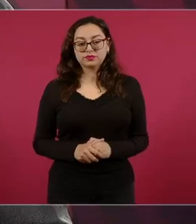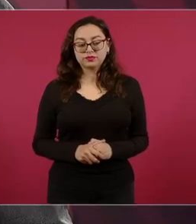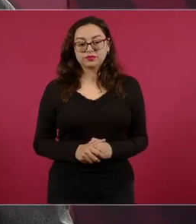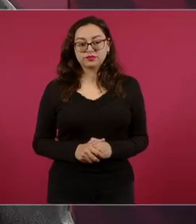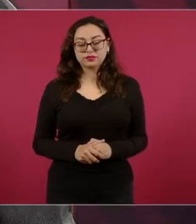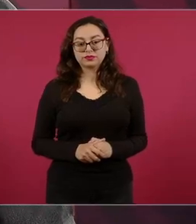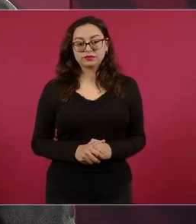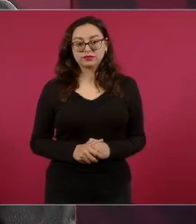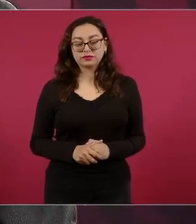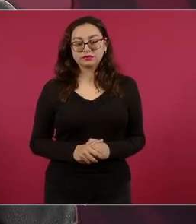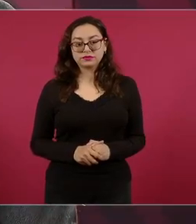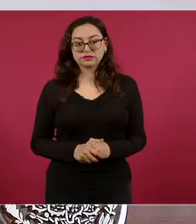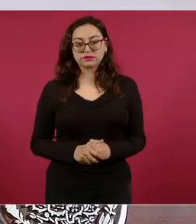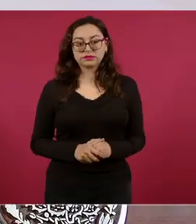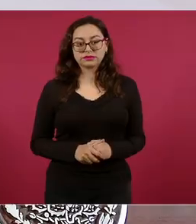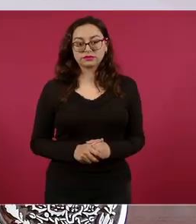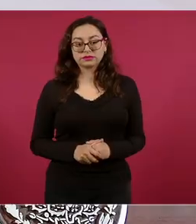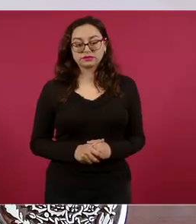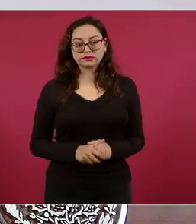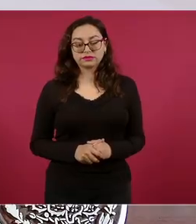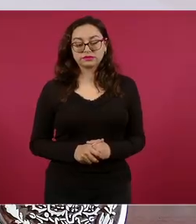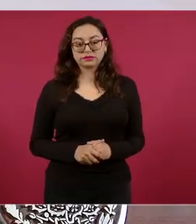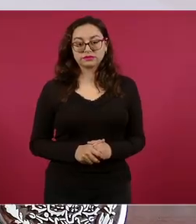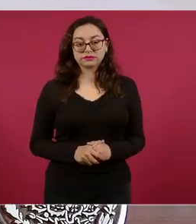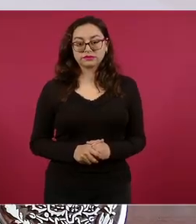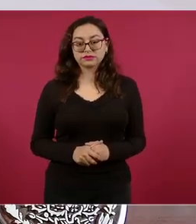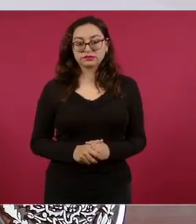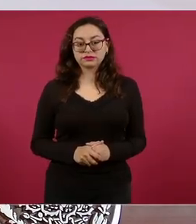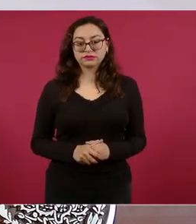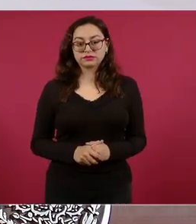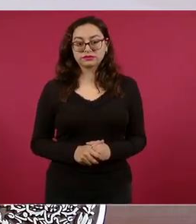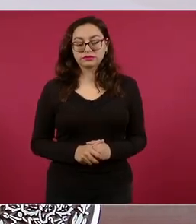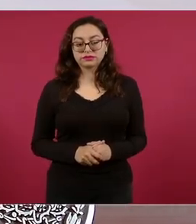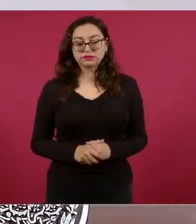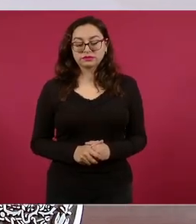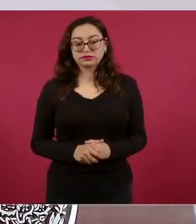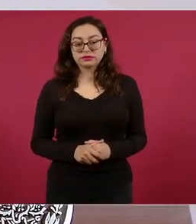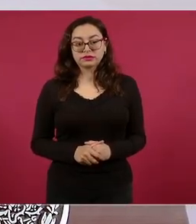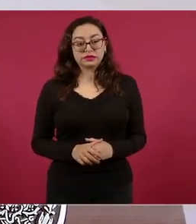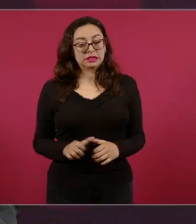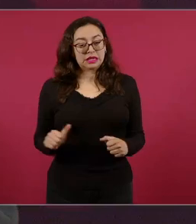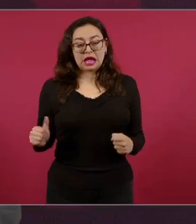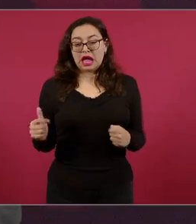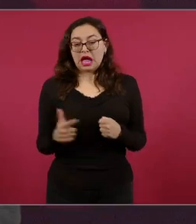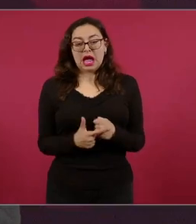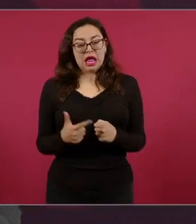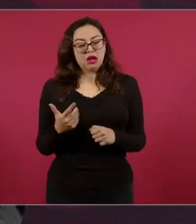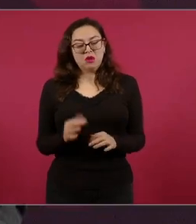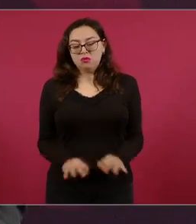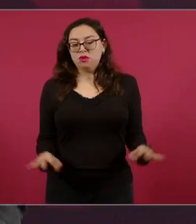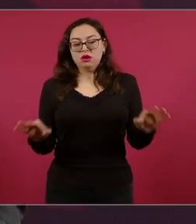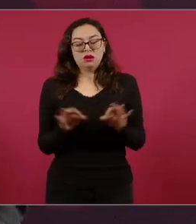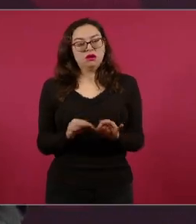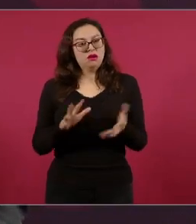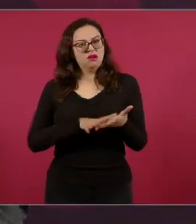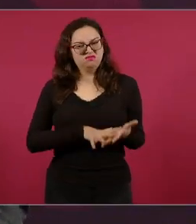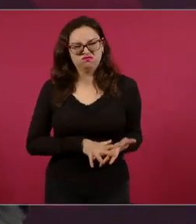que tiene que ver con todos los hermanos venezolanos, que no haya violencia,